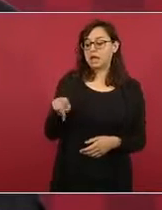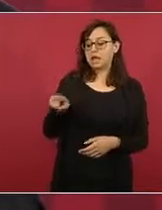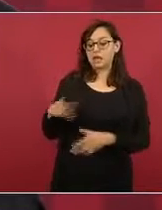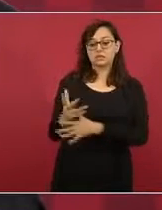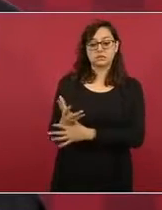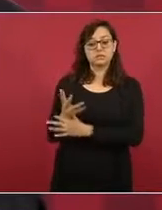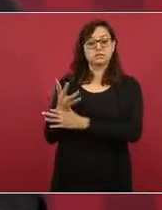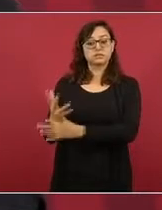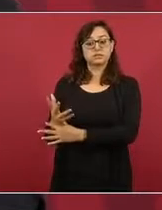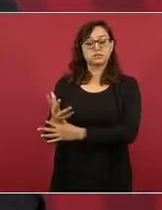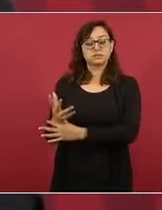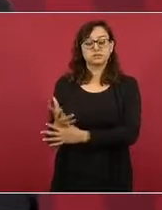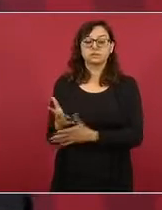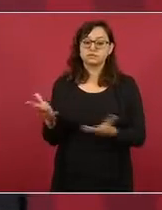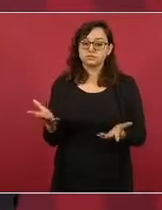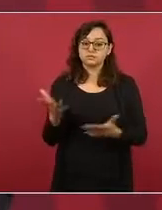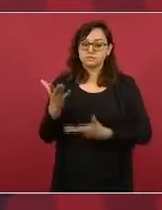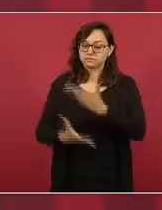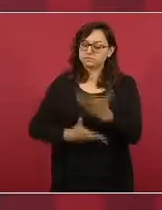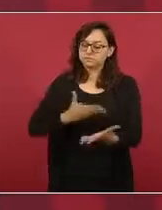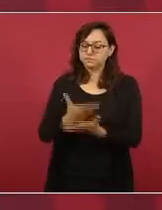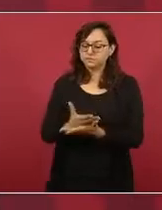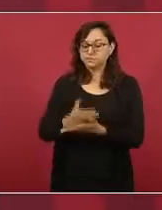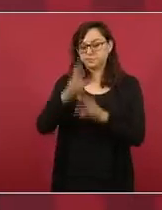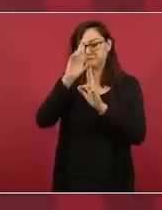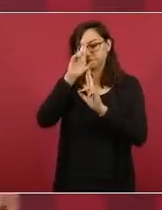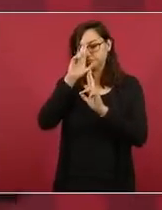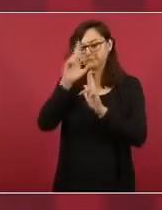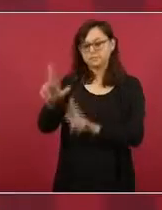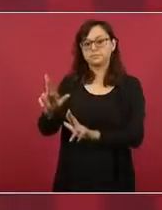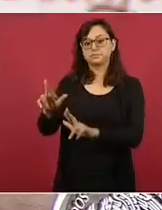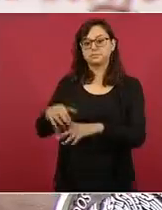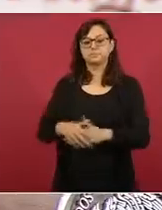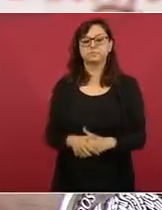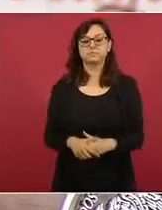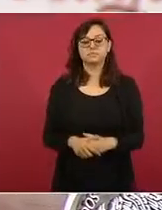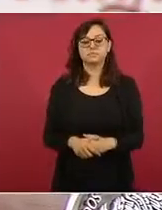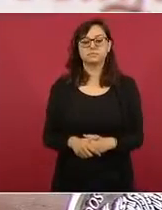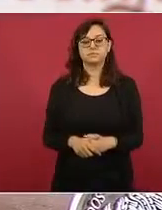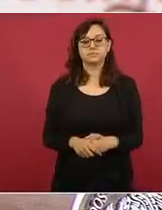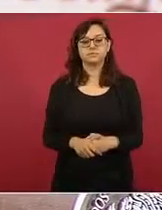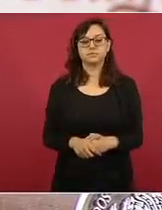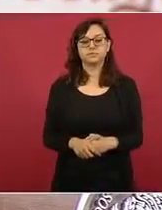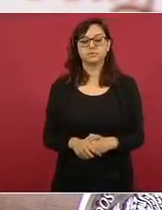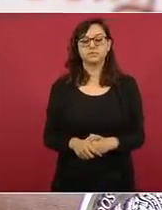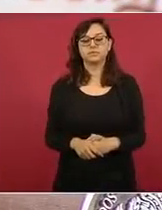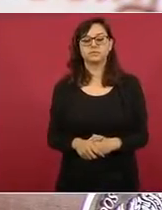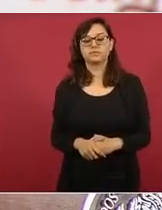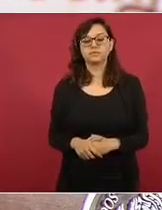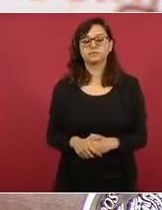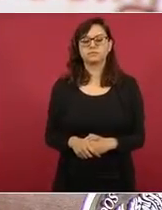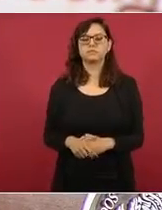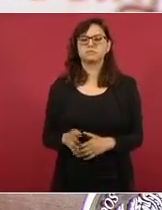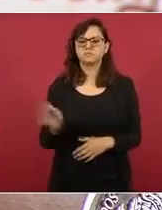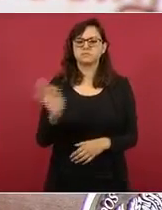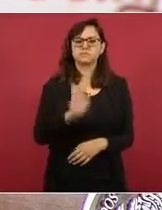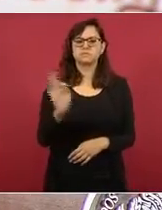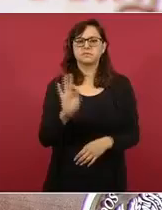con todo respeto, podemos discrepar